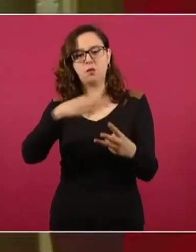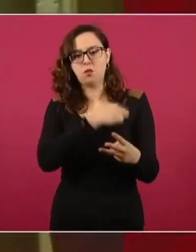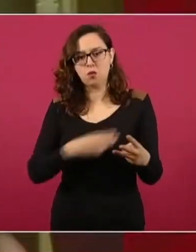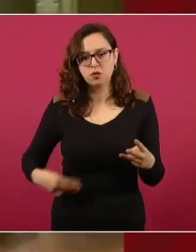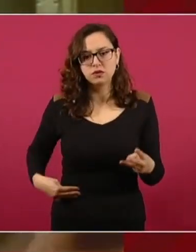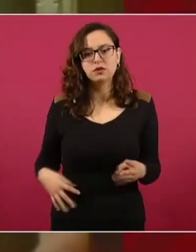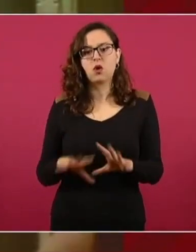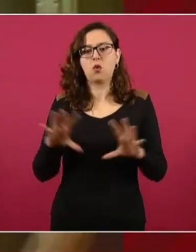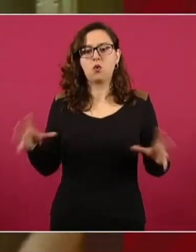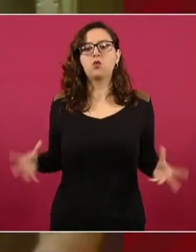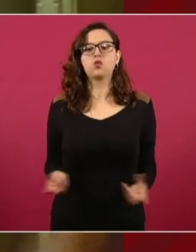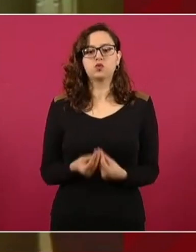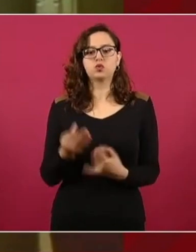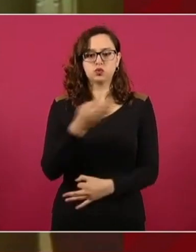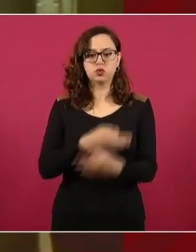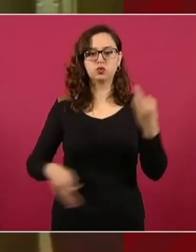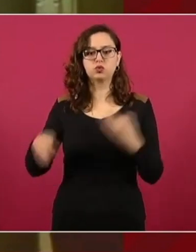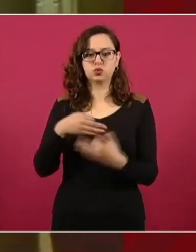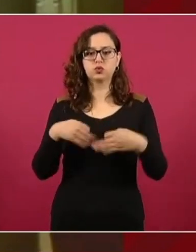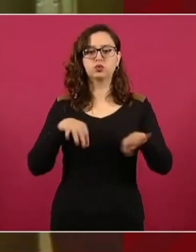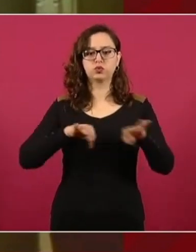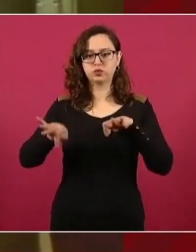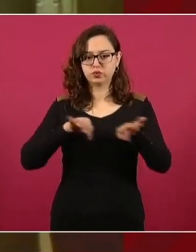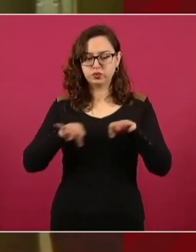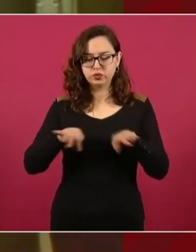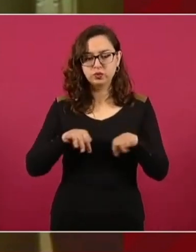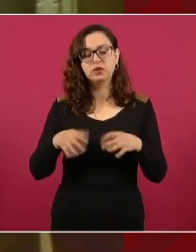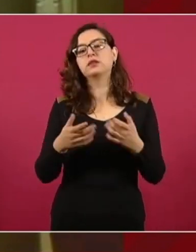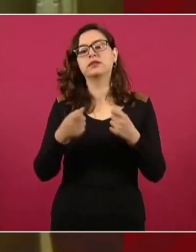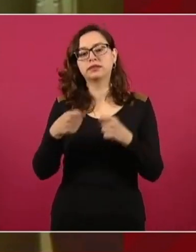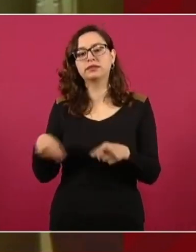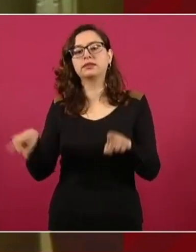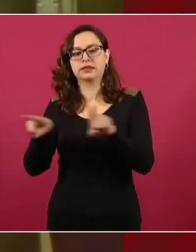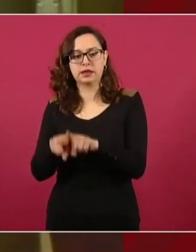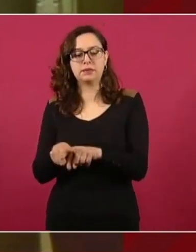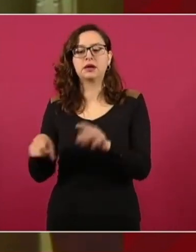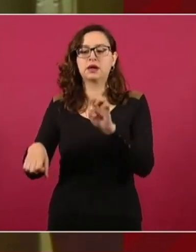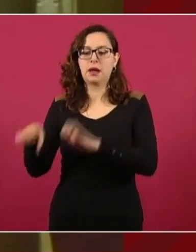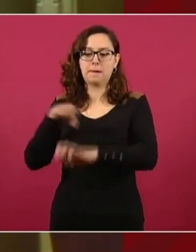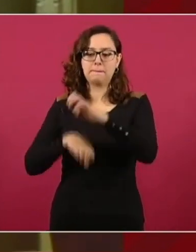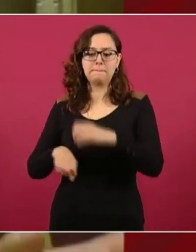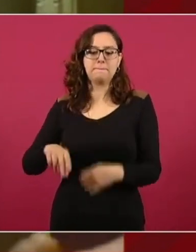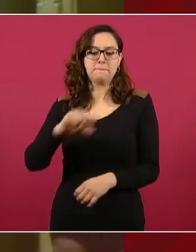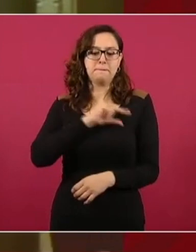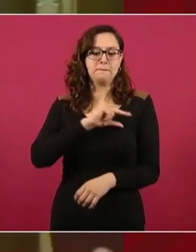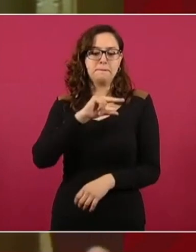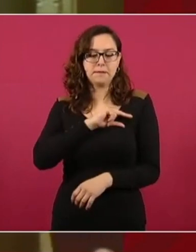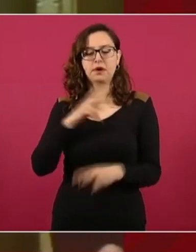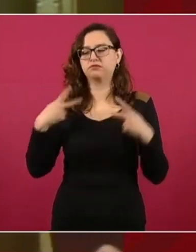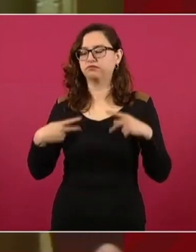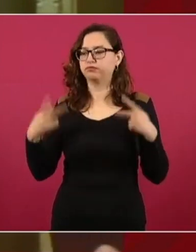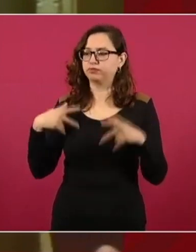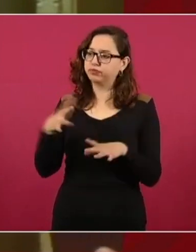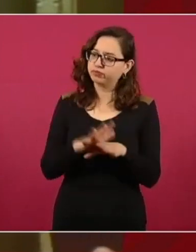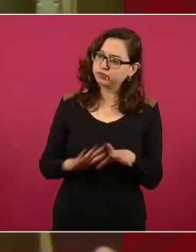todos trabajando. Asimismo, con una representación muy importante del sector público, privado y social. Señor